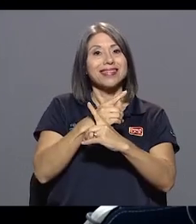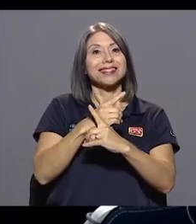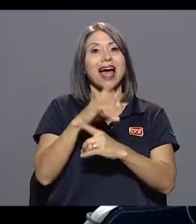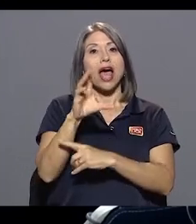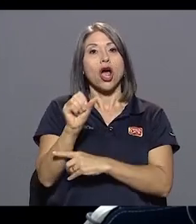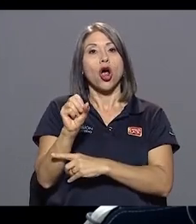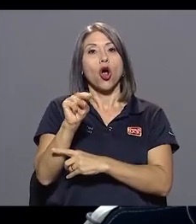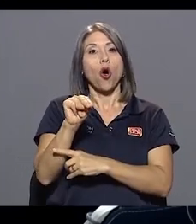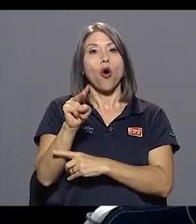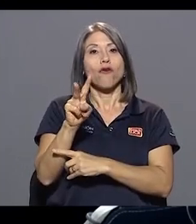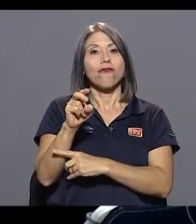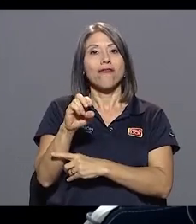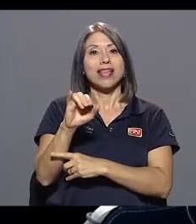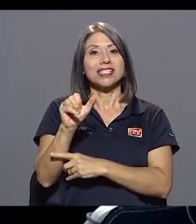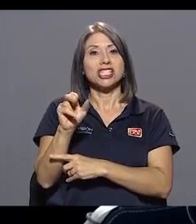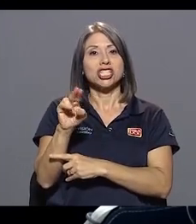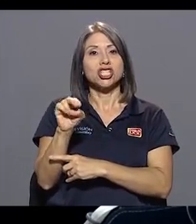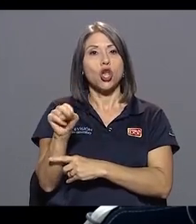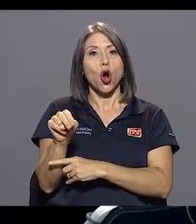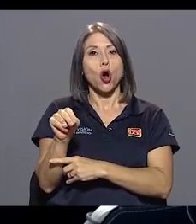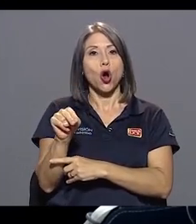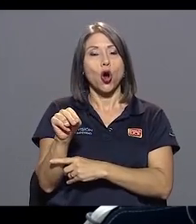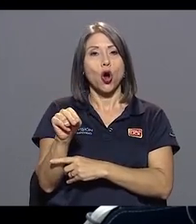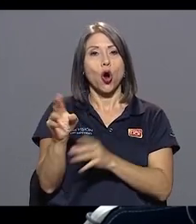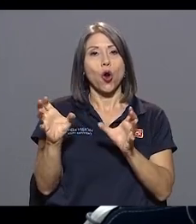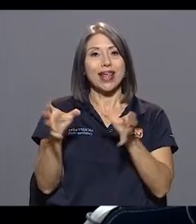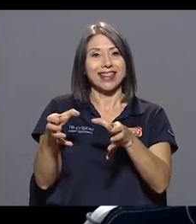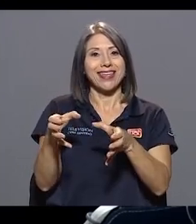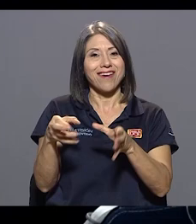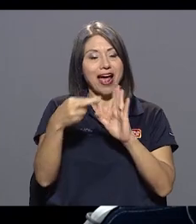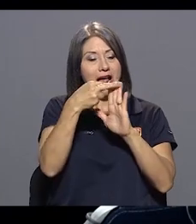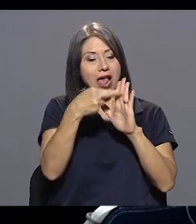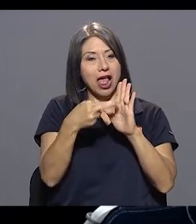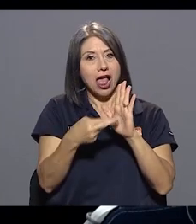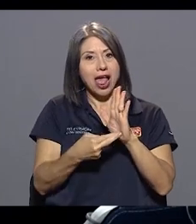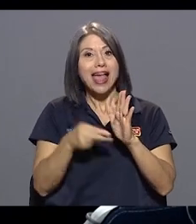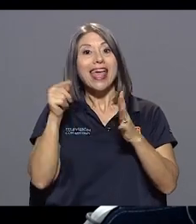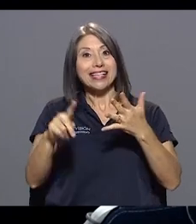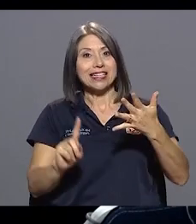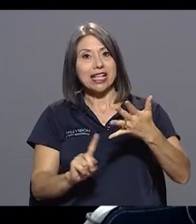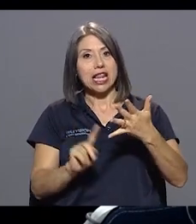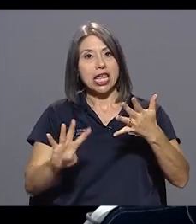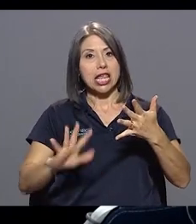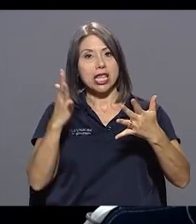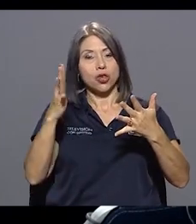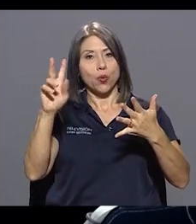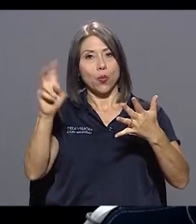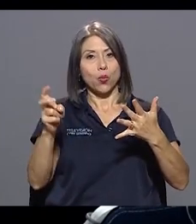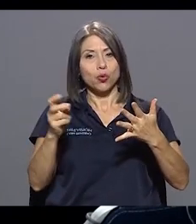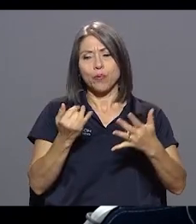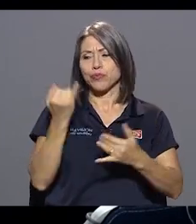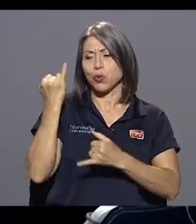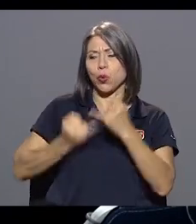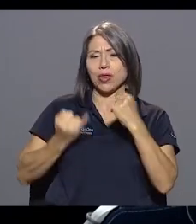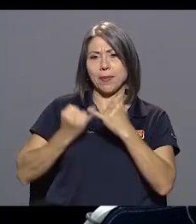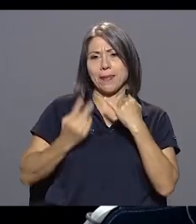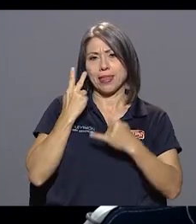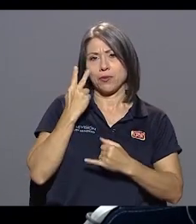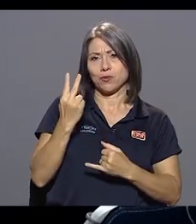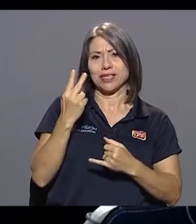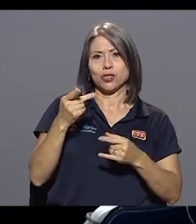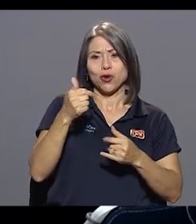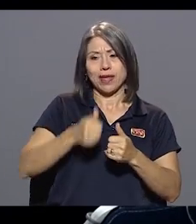colectiva. Incluso ese es el quinto punto. Últimamente hemos visto que la administración